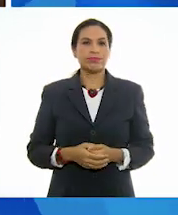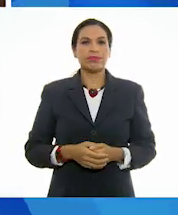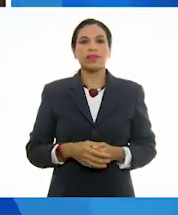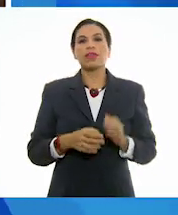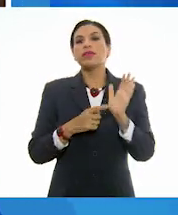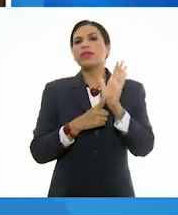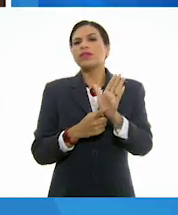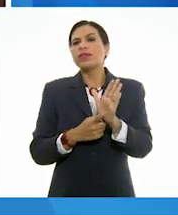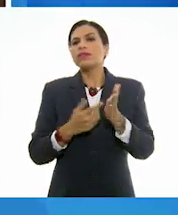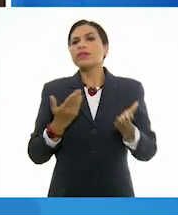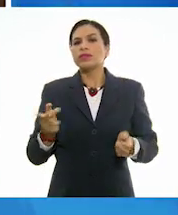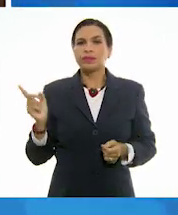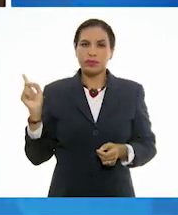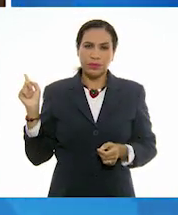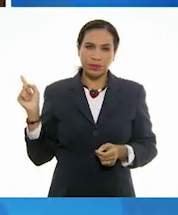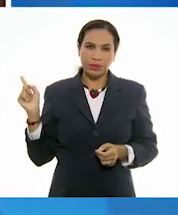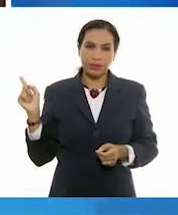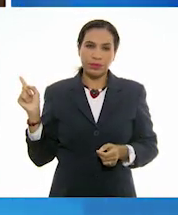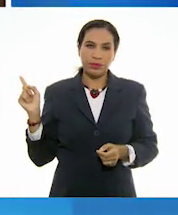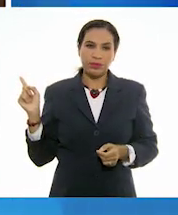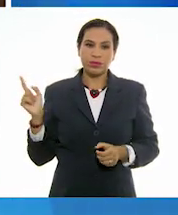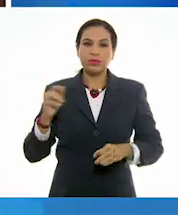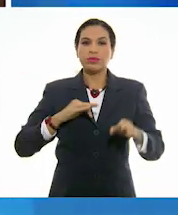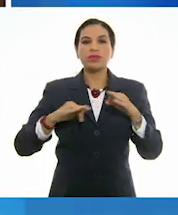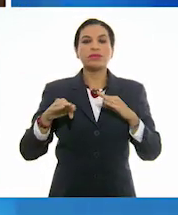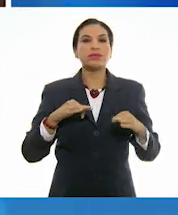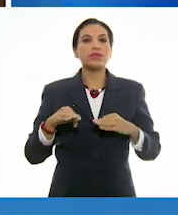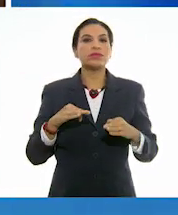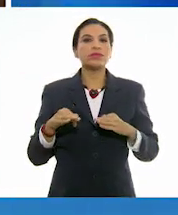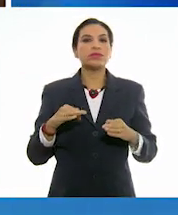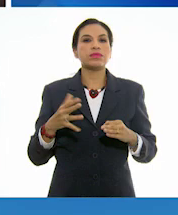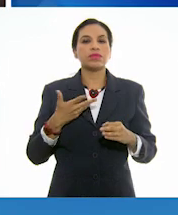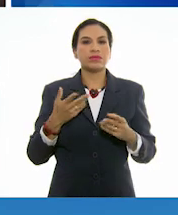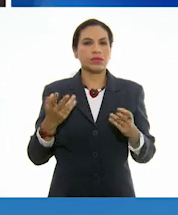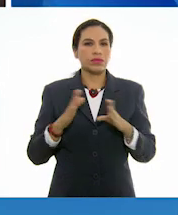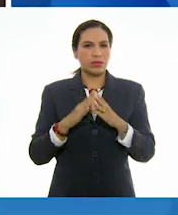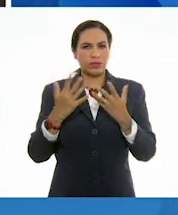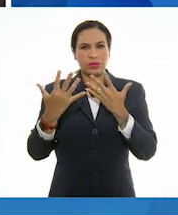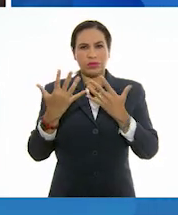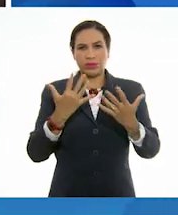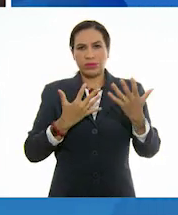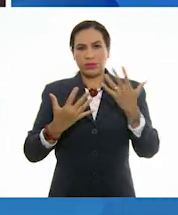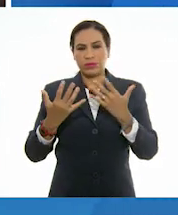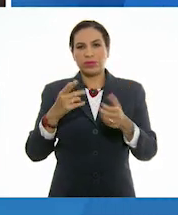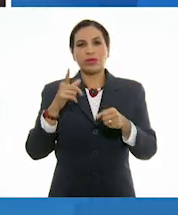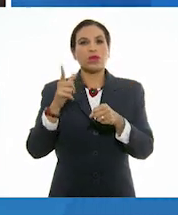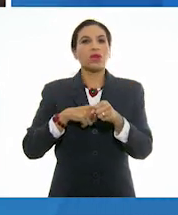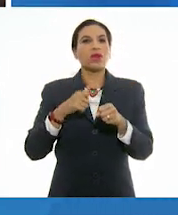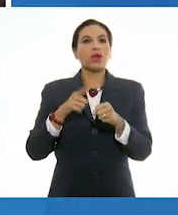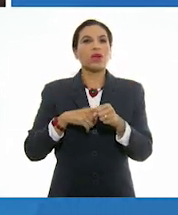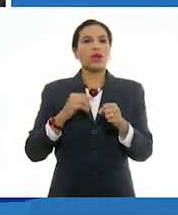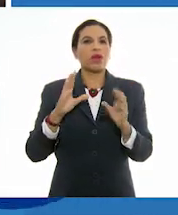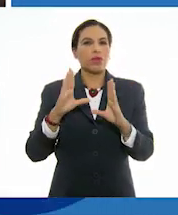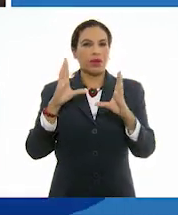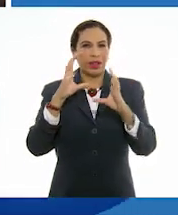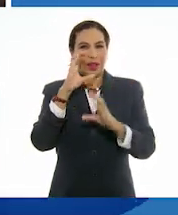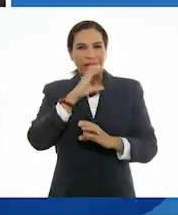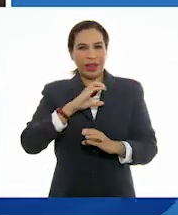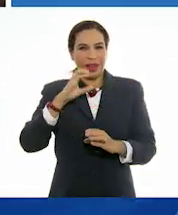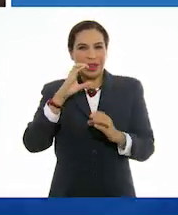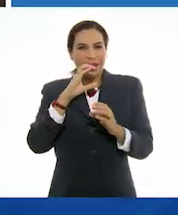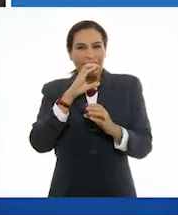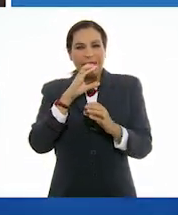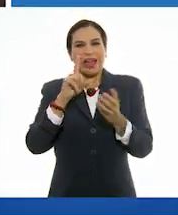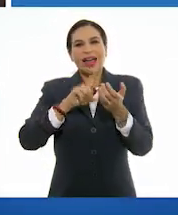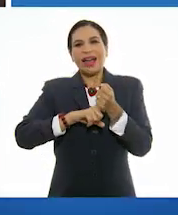les voy a mostrar un trabajo que está en contrastes de colores cálidos. Entonces tiene dos